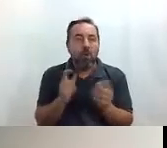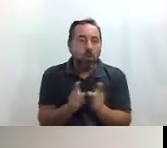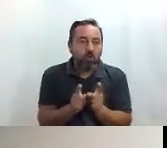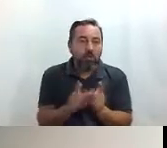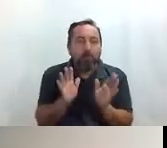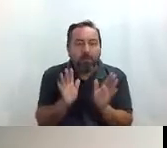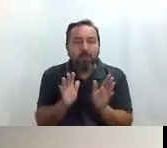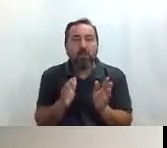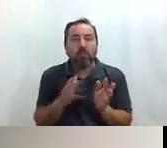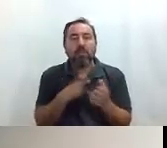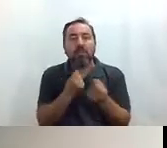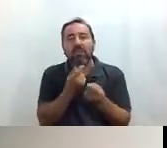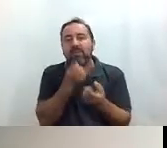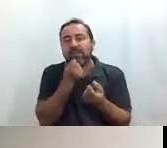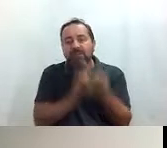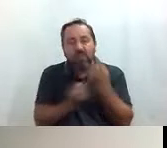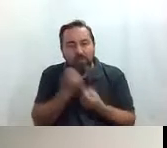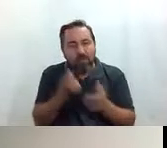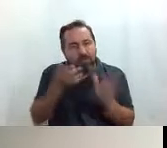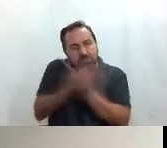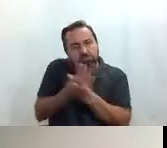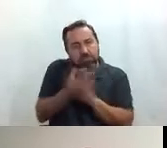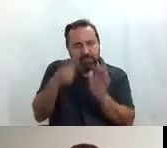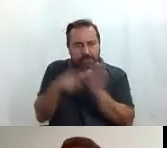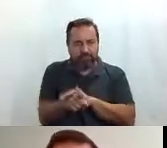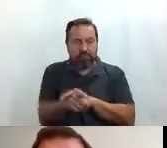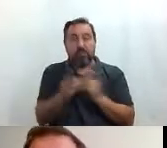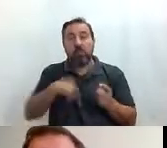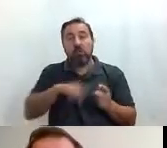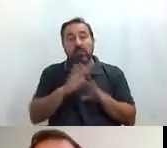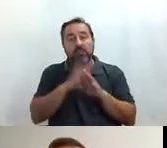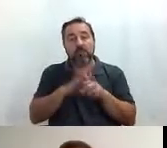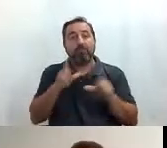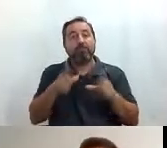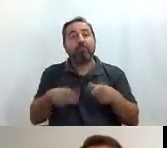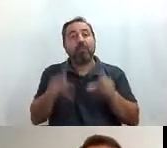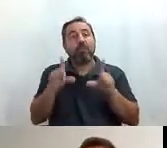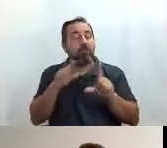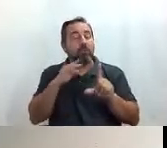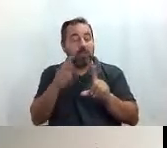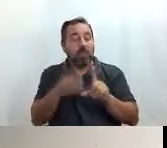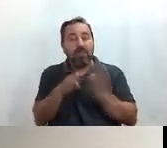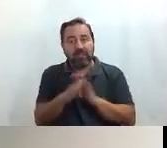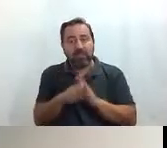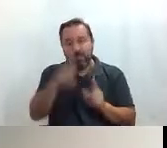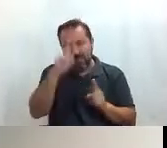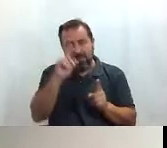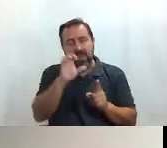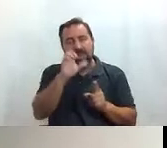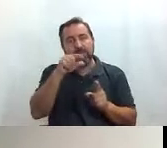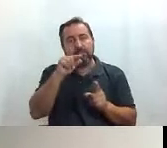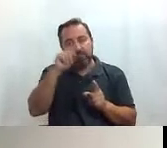lo mejor que te facilitemos información adicional. Aparte de nuestro portal accesible, es madrid.com, pues es un placer,